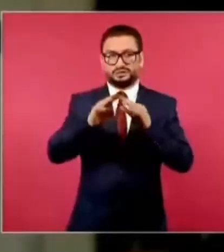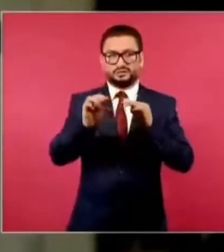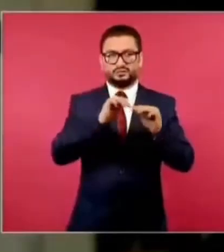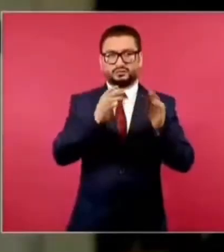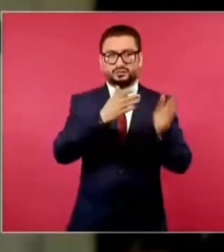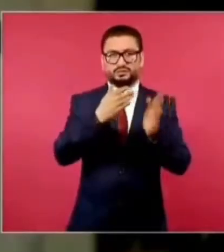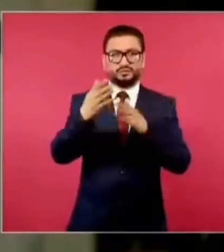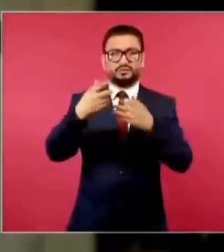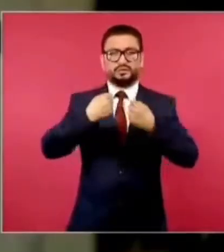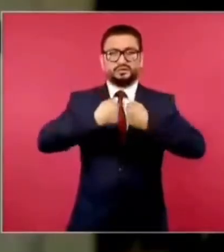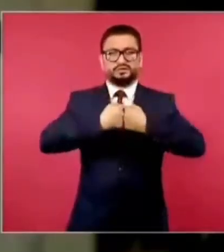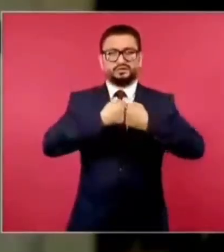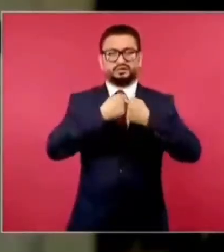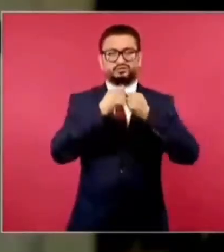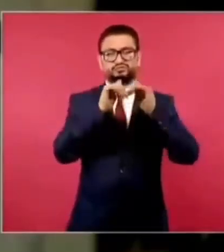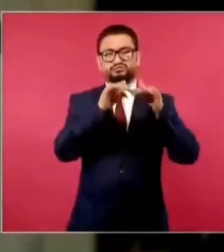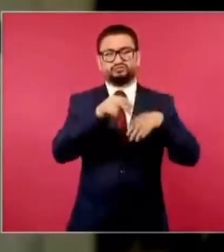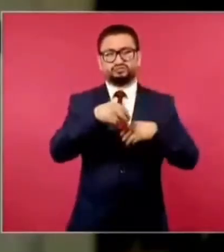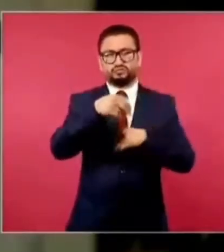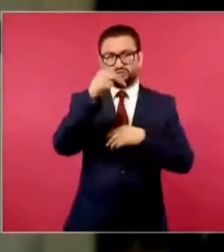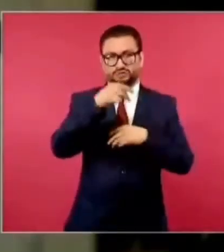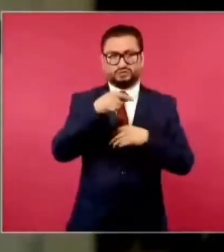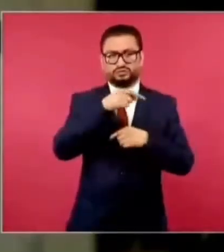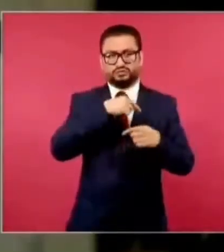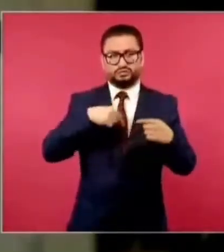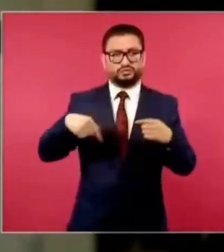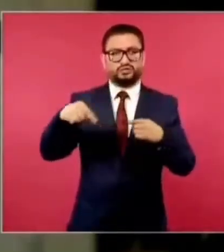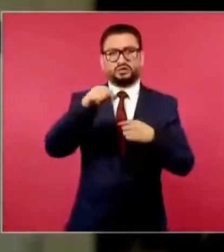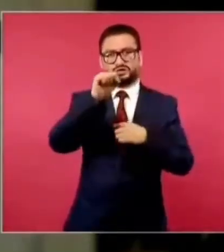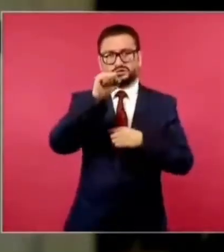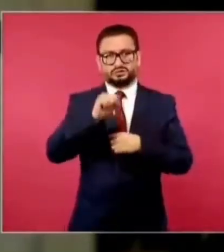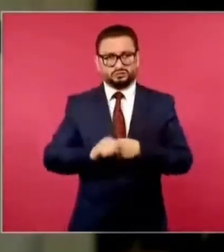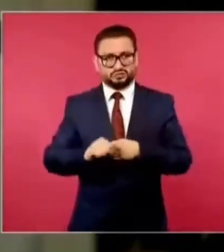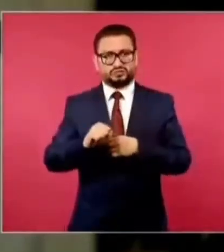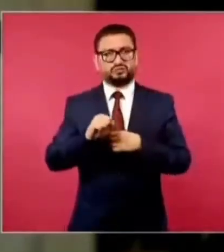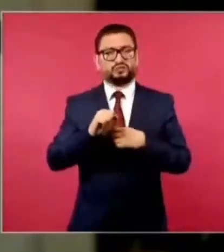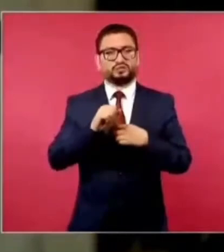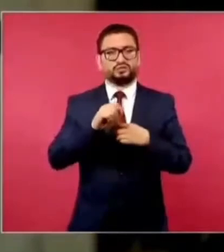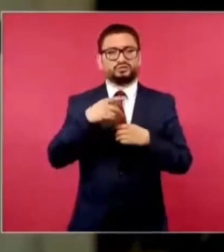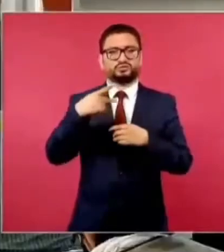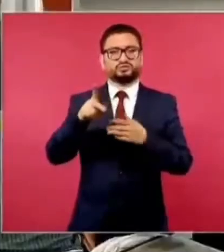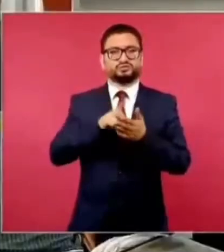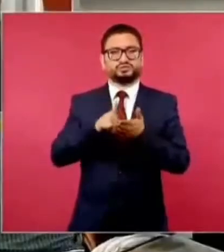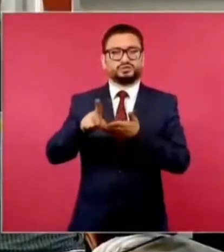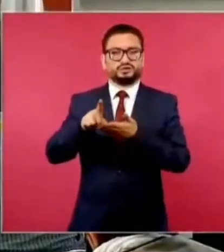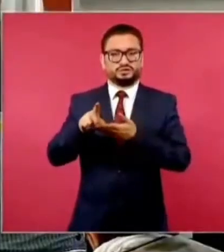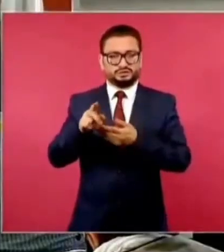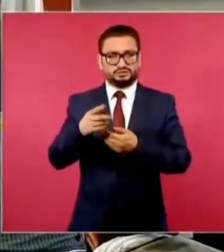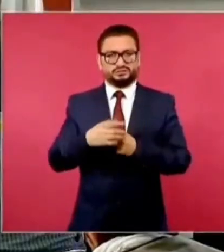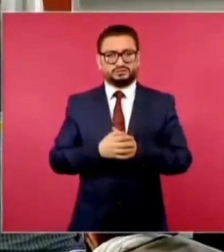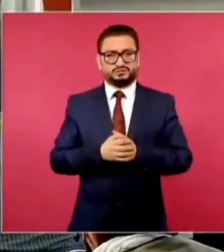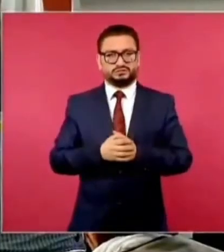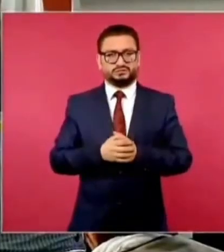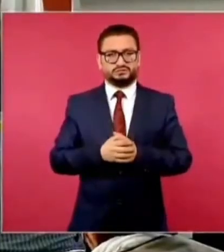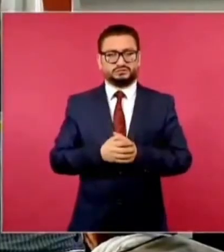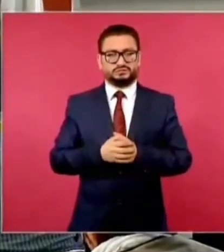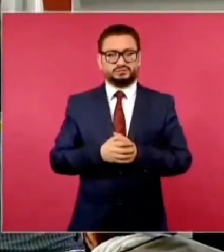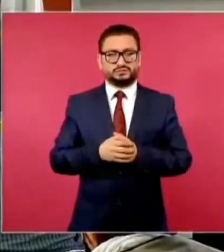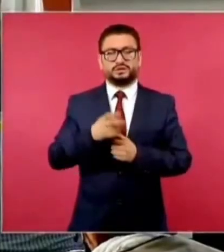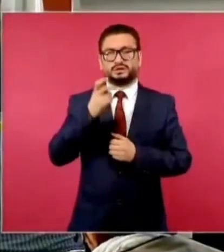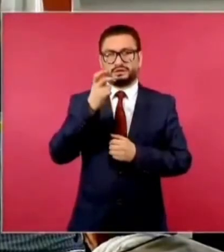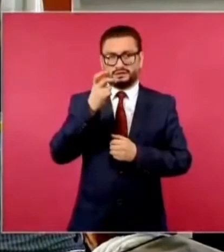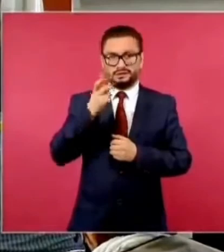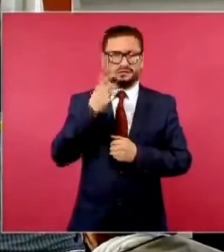se desborde de la frontera norte, moverlos constantemente hacia el sur es defender sus derechos humanos. cuidándolos. Y esa es la